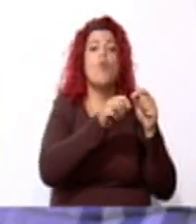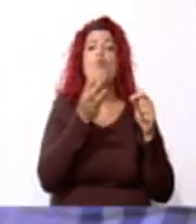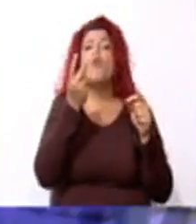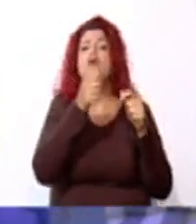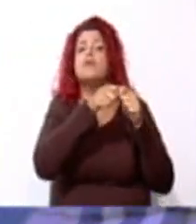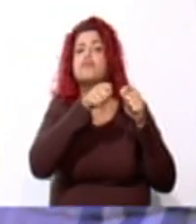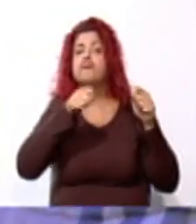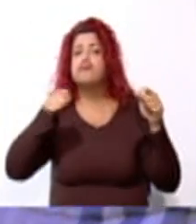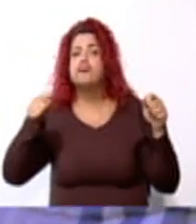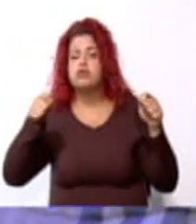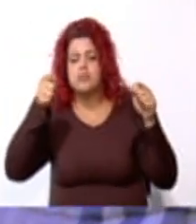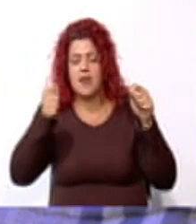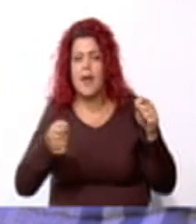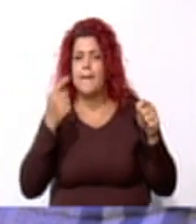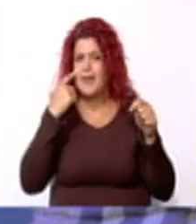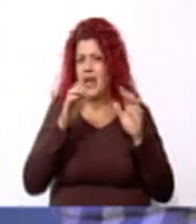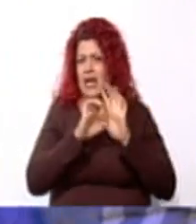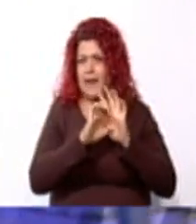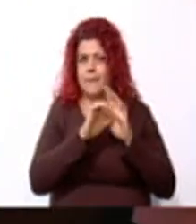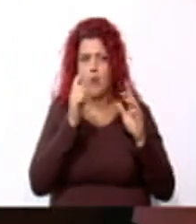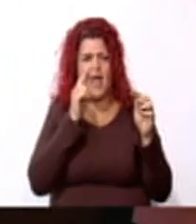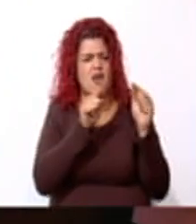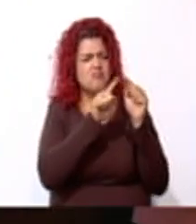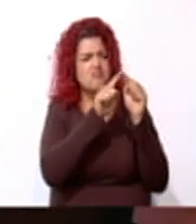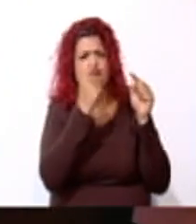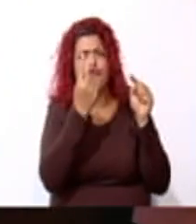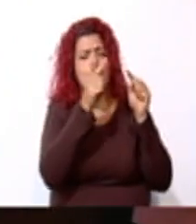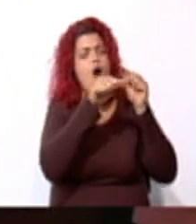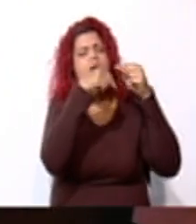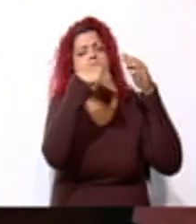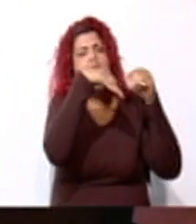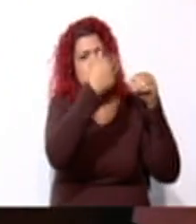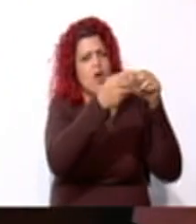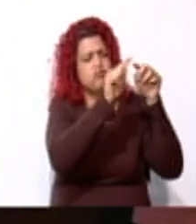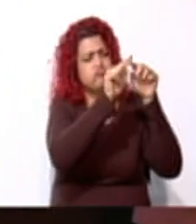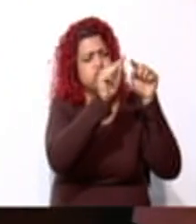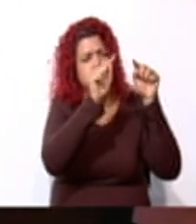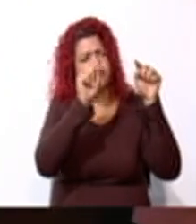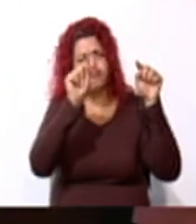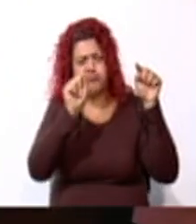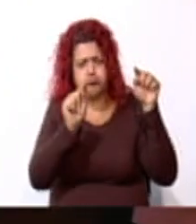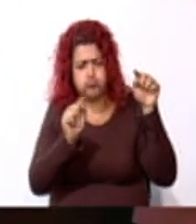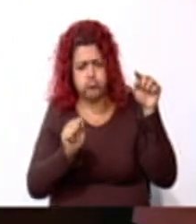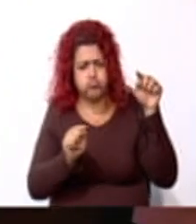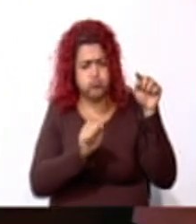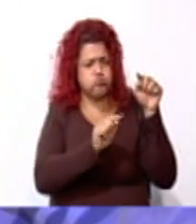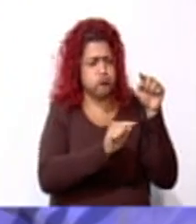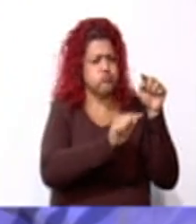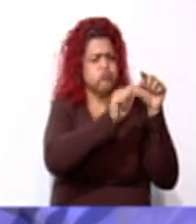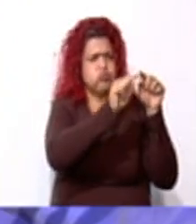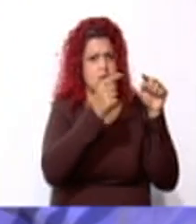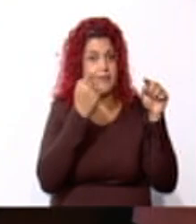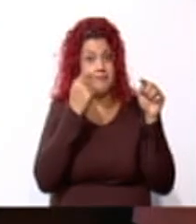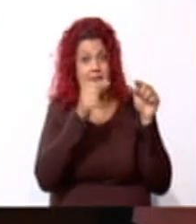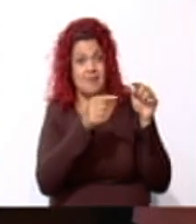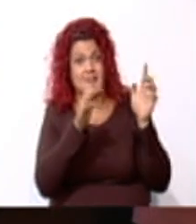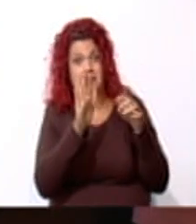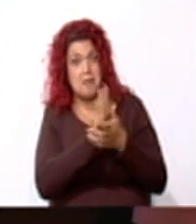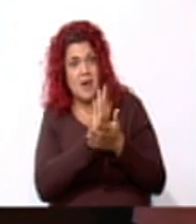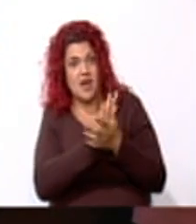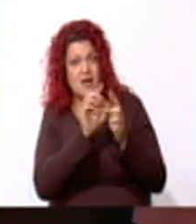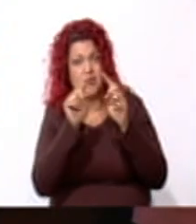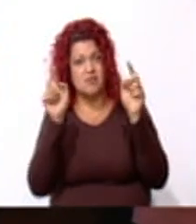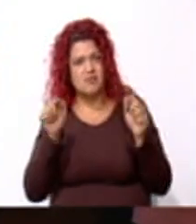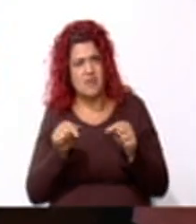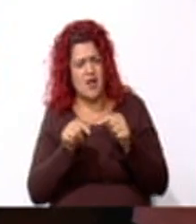Vean, por ejemplo, el de este cubo es este. El de esta hoja de papel es este. Pero, ¿cómo saco